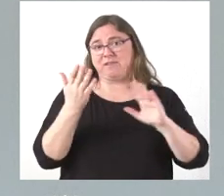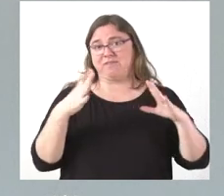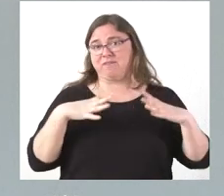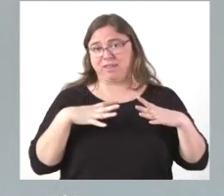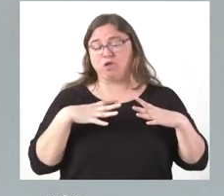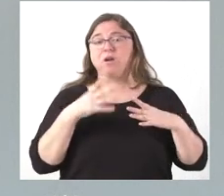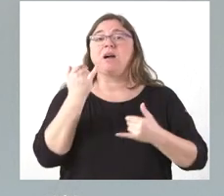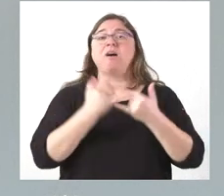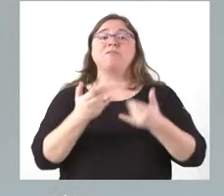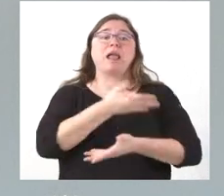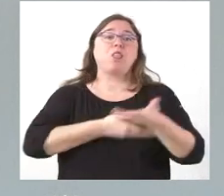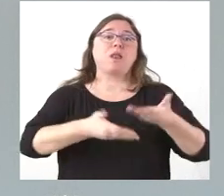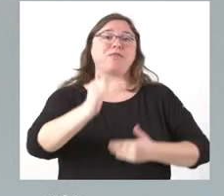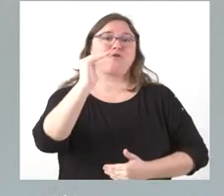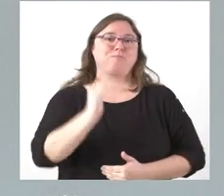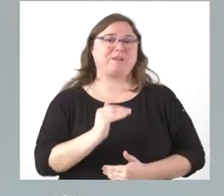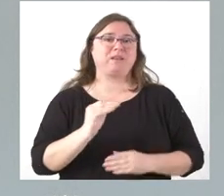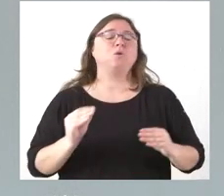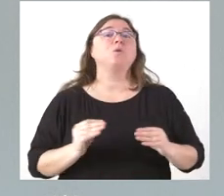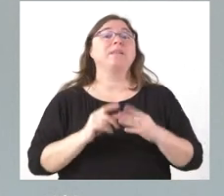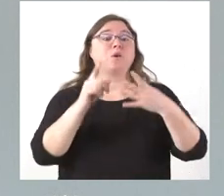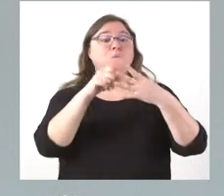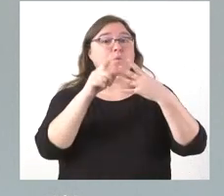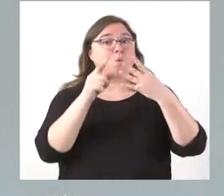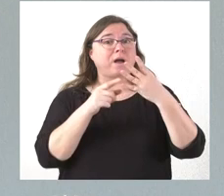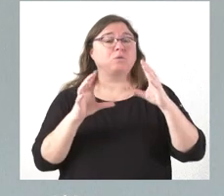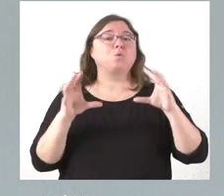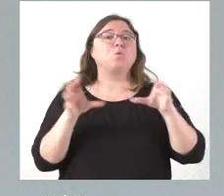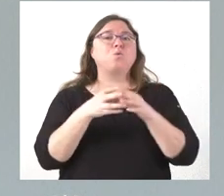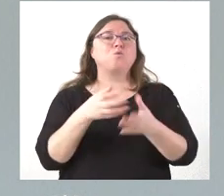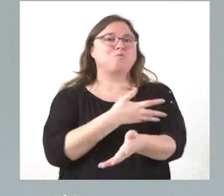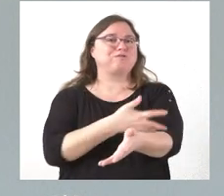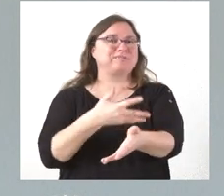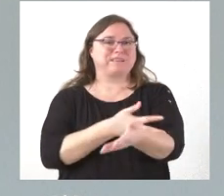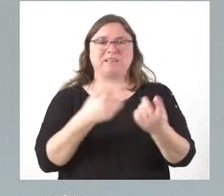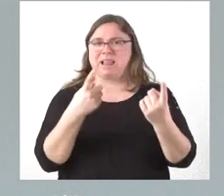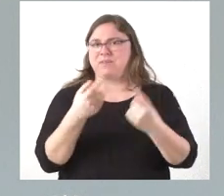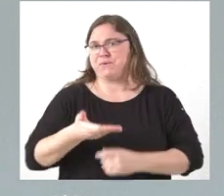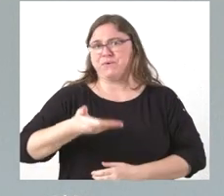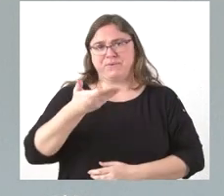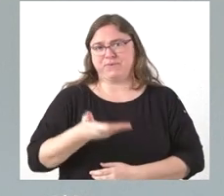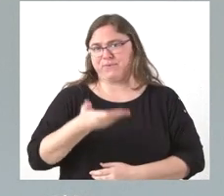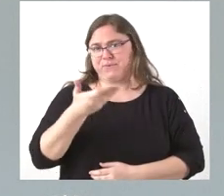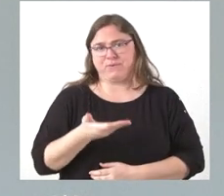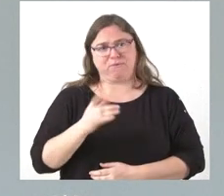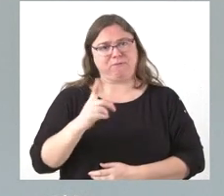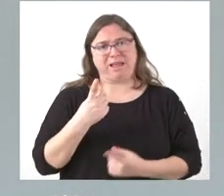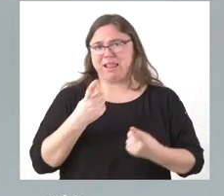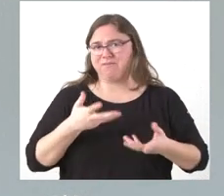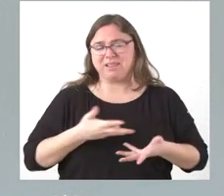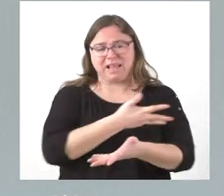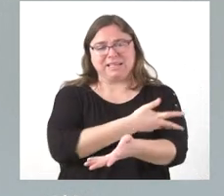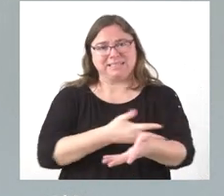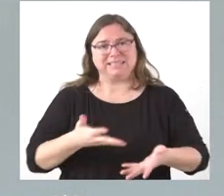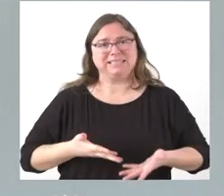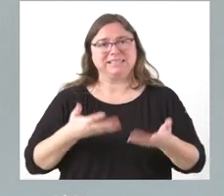las donaciones. Son cuatro los grupos donde se nos comunica que es más preciso este tipo de donaciones y donde las